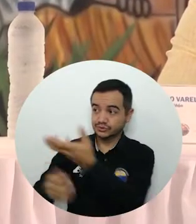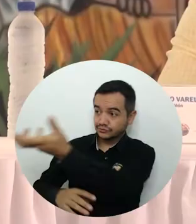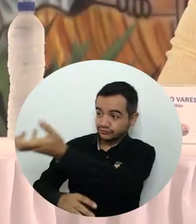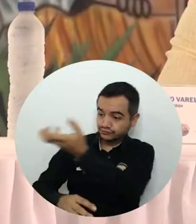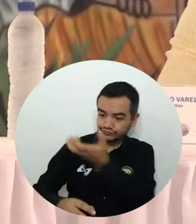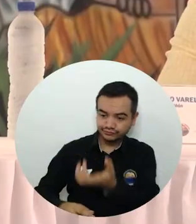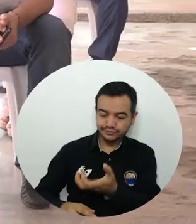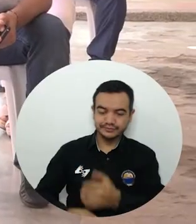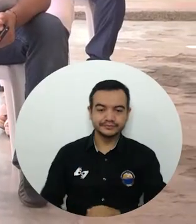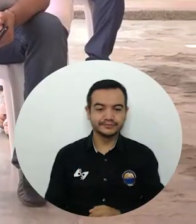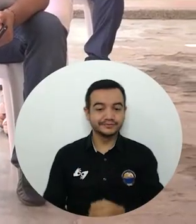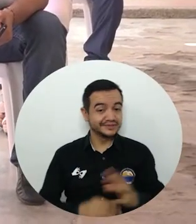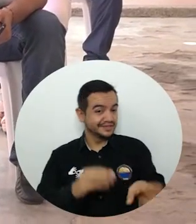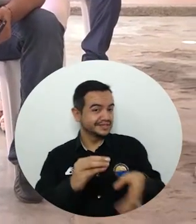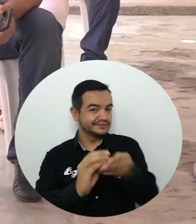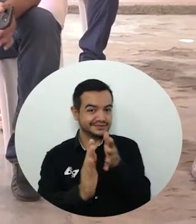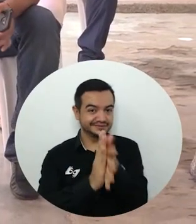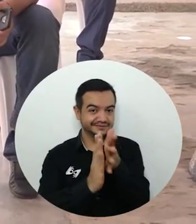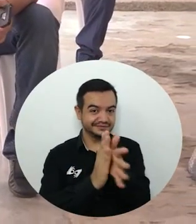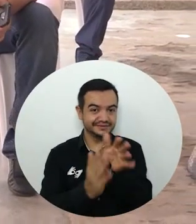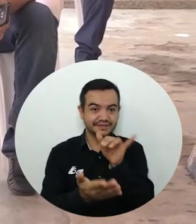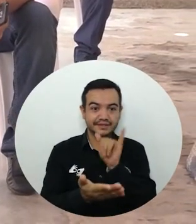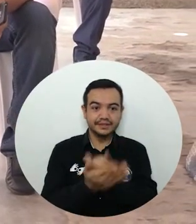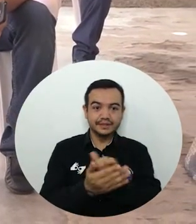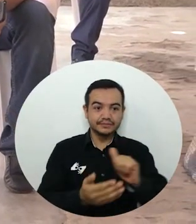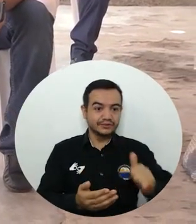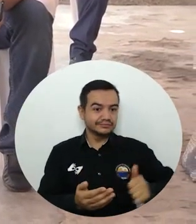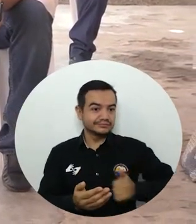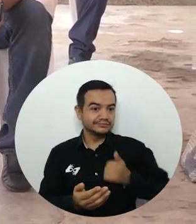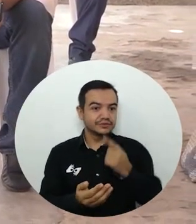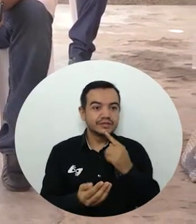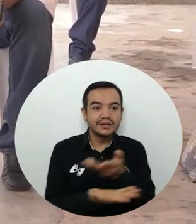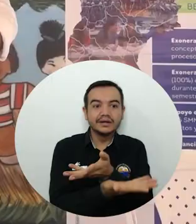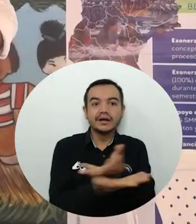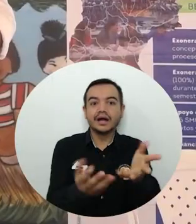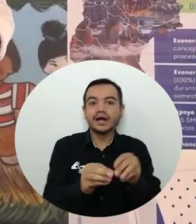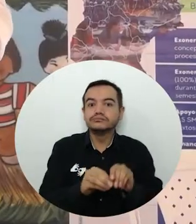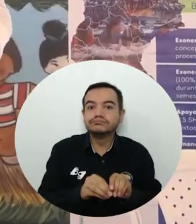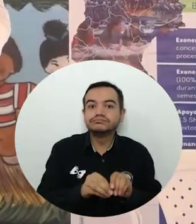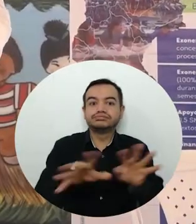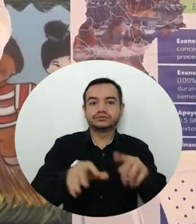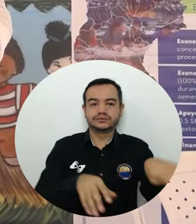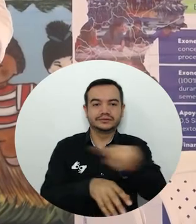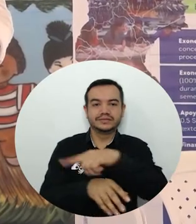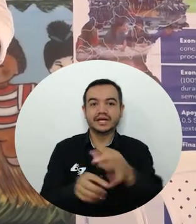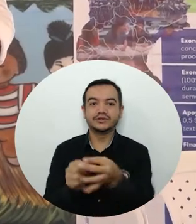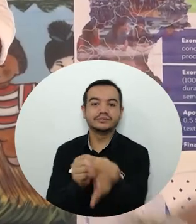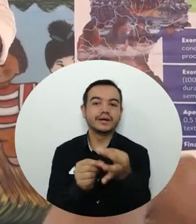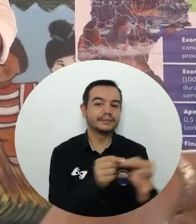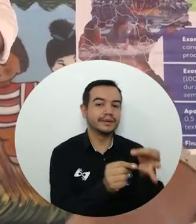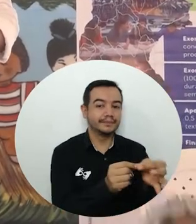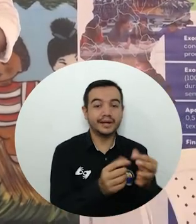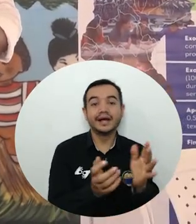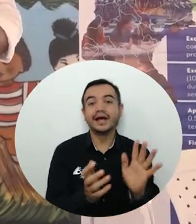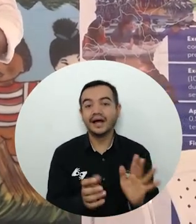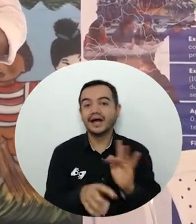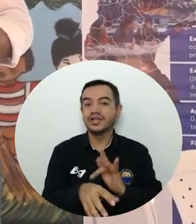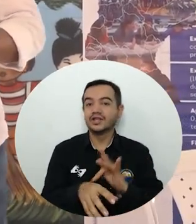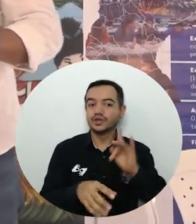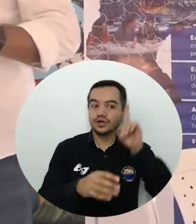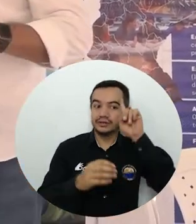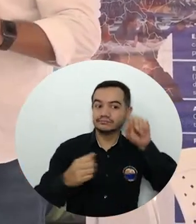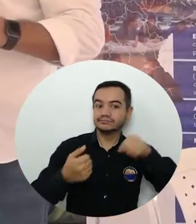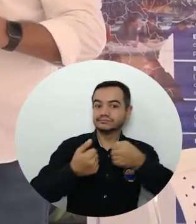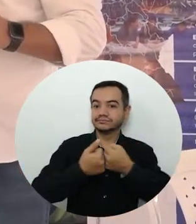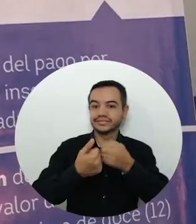todo su equipo. Cabe mencionar que la posibilidad de beneficiar a más estudiantes de los municipios está relacionada con la